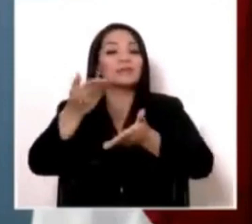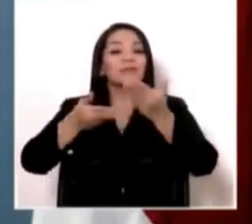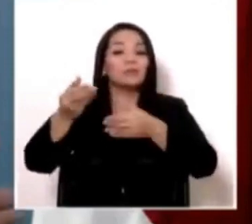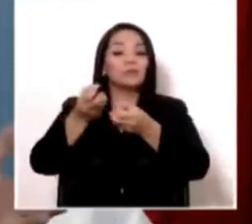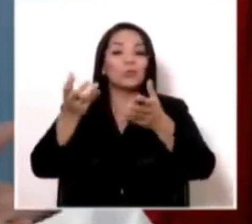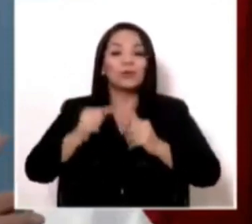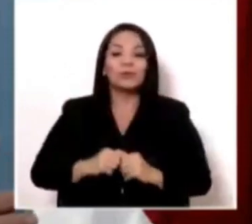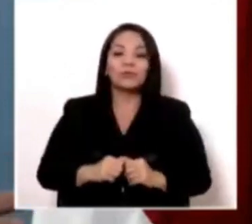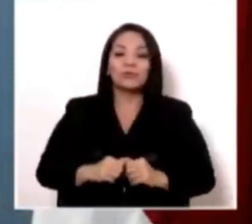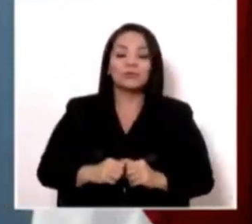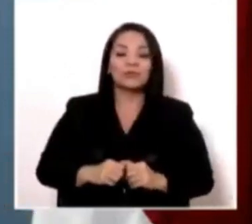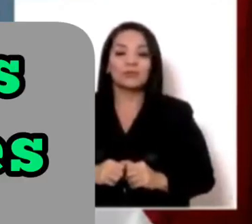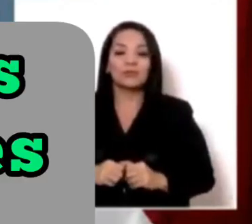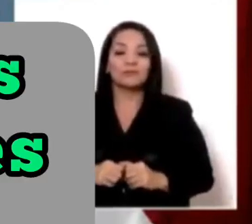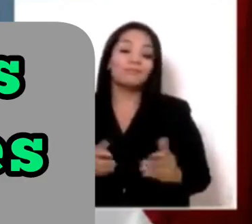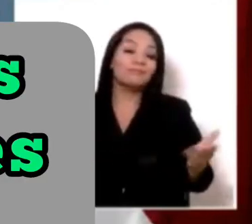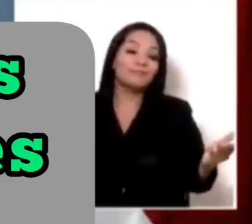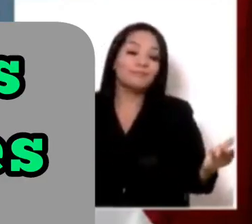Bueno.